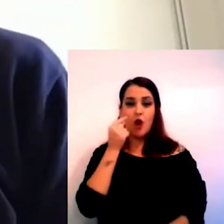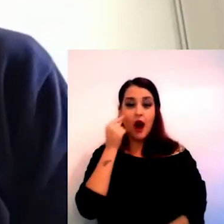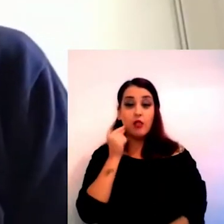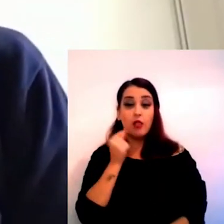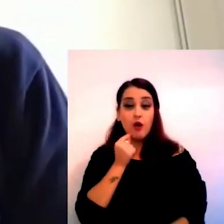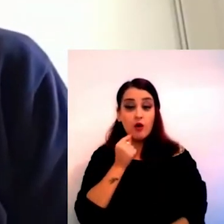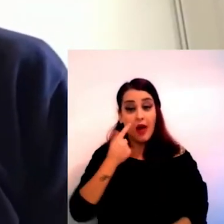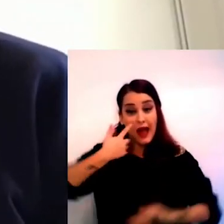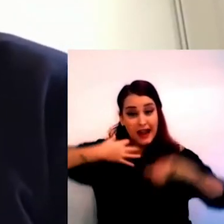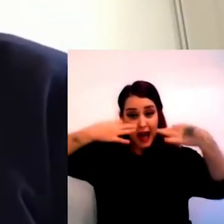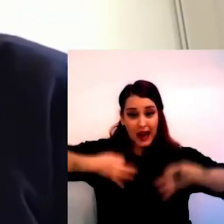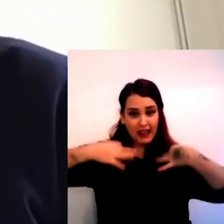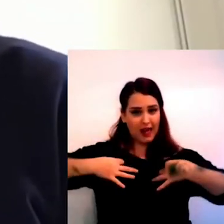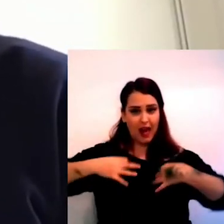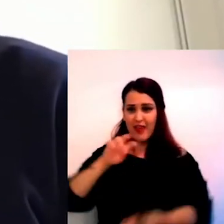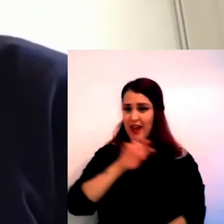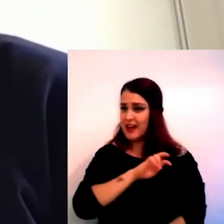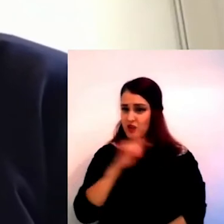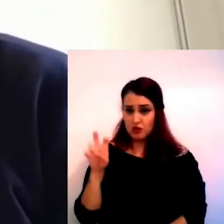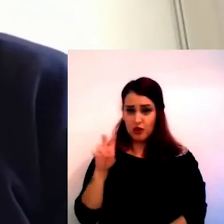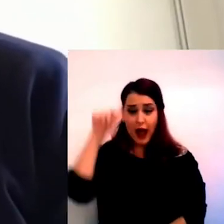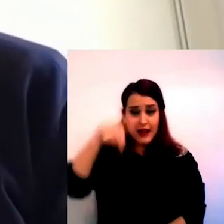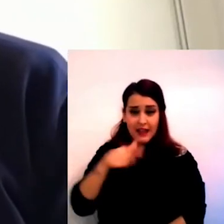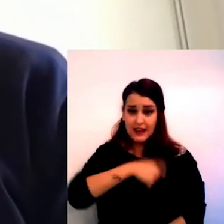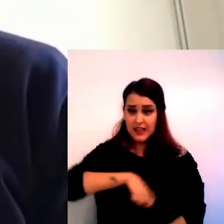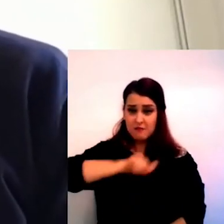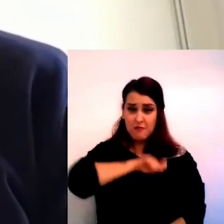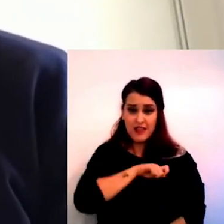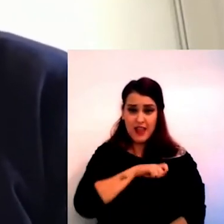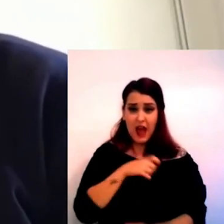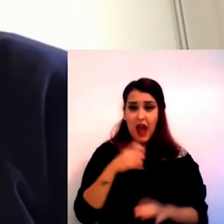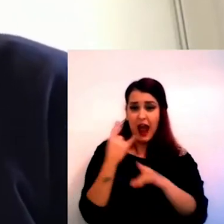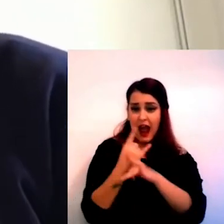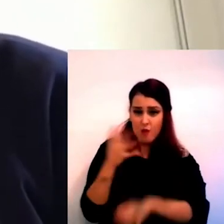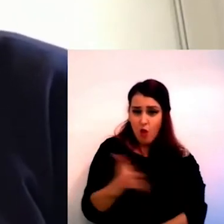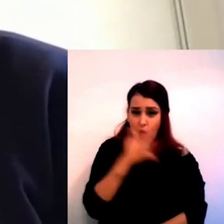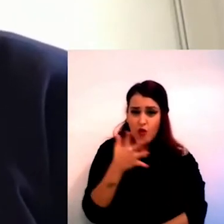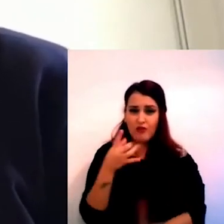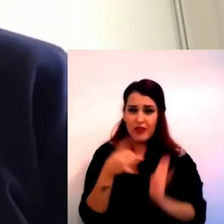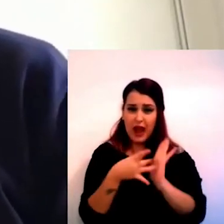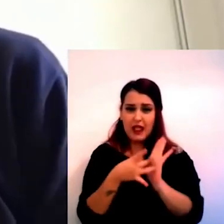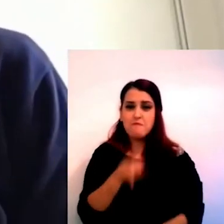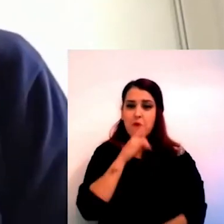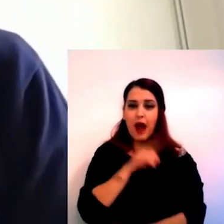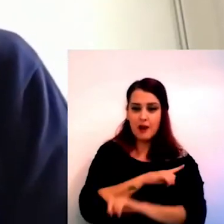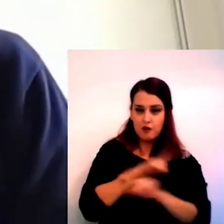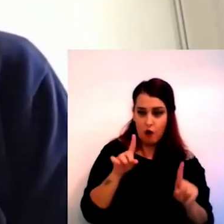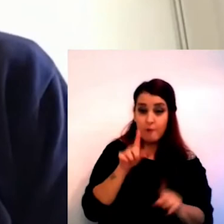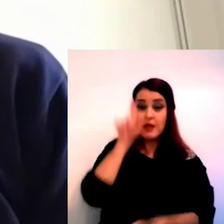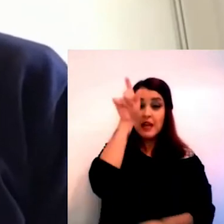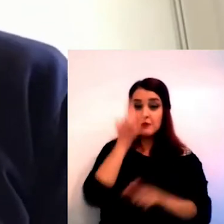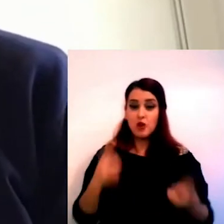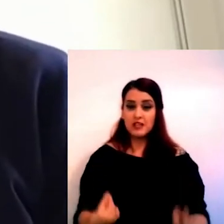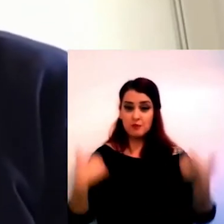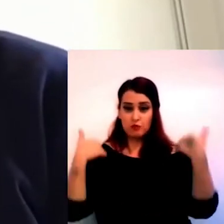La realidad demuestra que ni en España se produce carne de mala calidad, ni los productores dan un trato indebido a los animales de